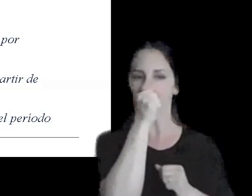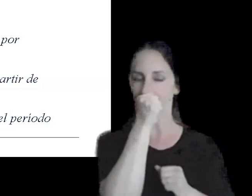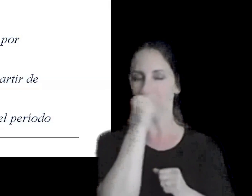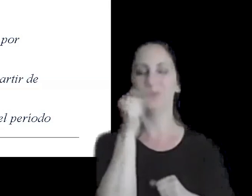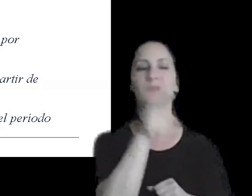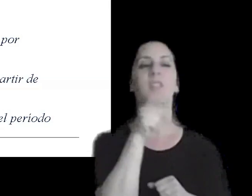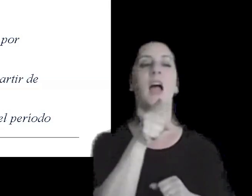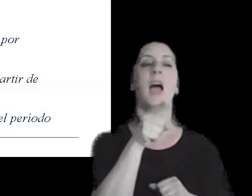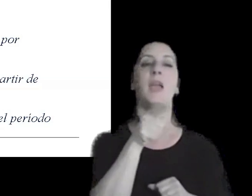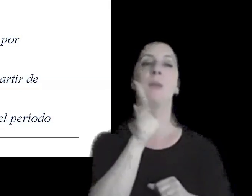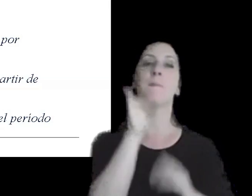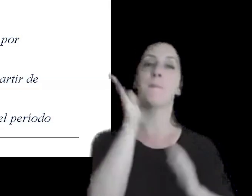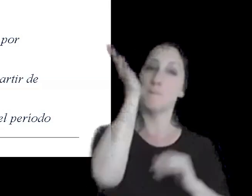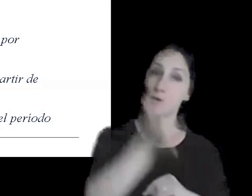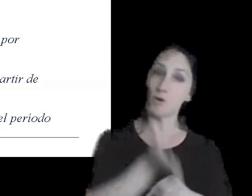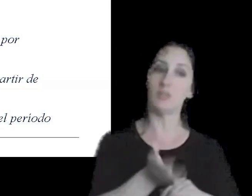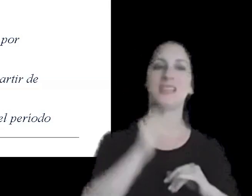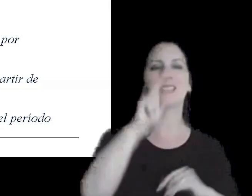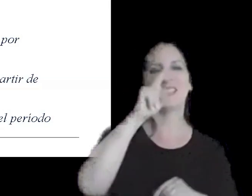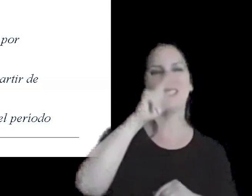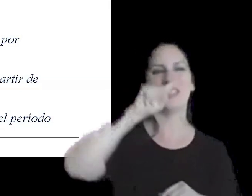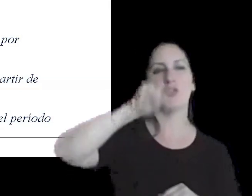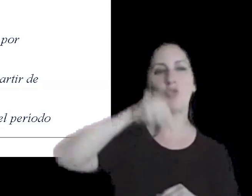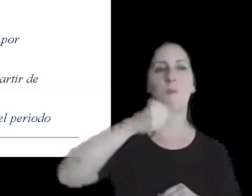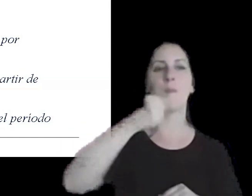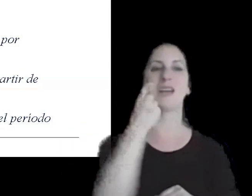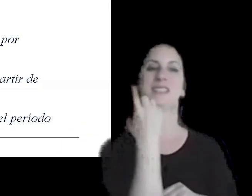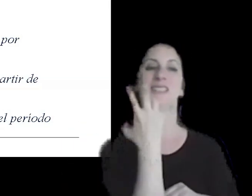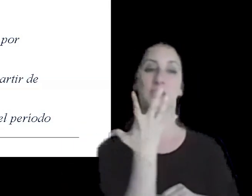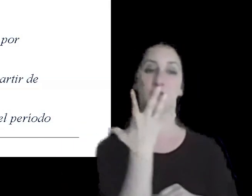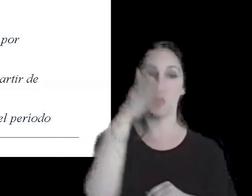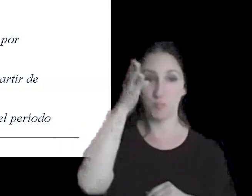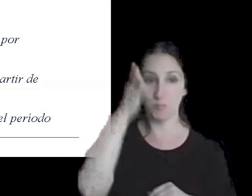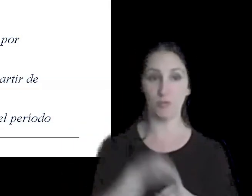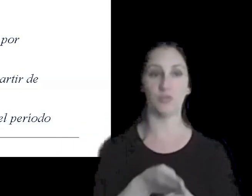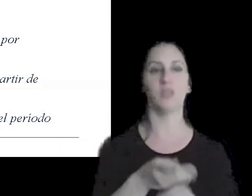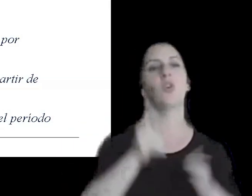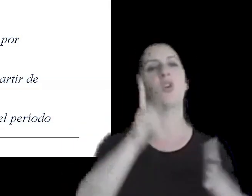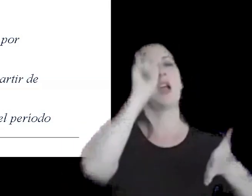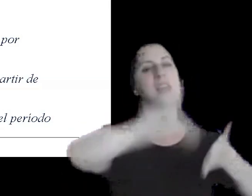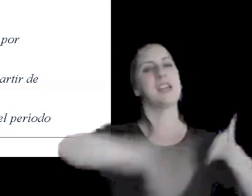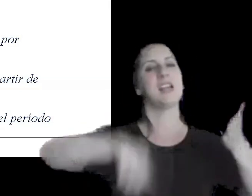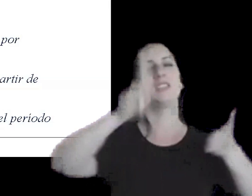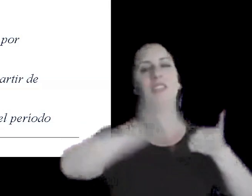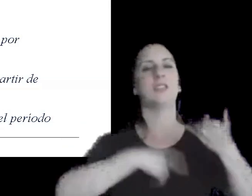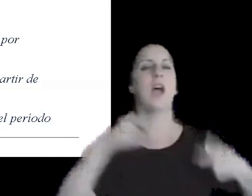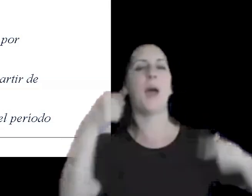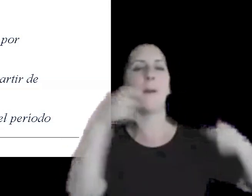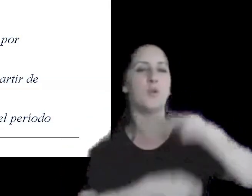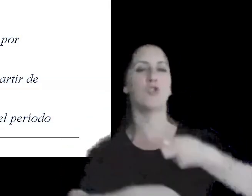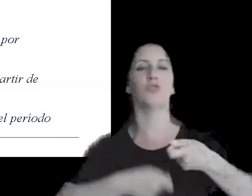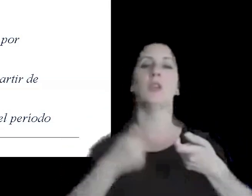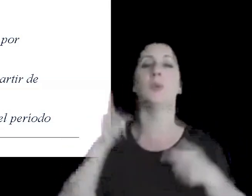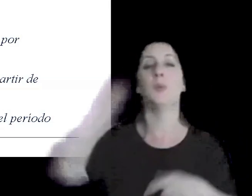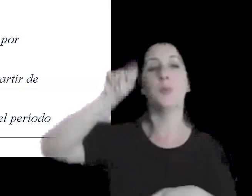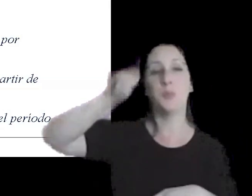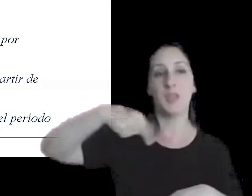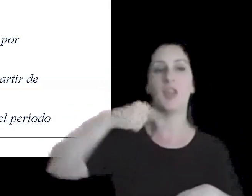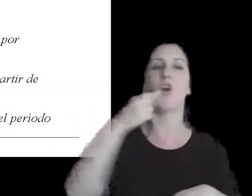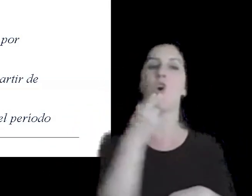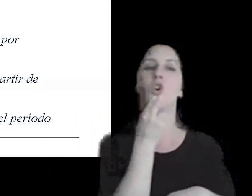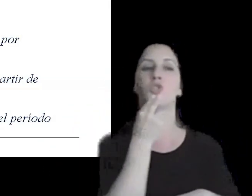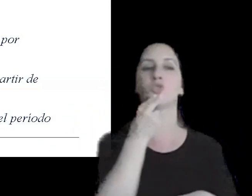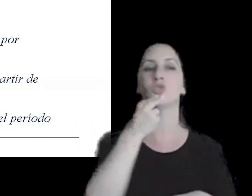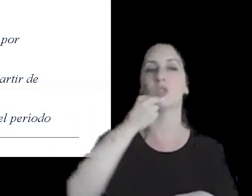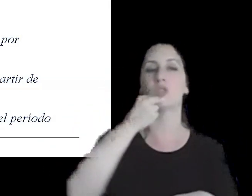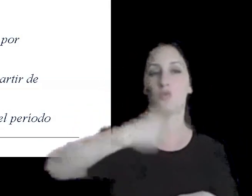imputar ese porcentaje 7,5% a la cancelación de aportes y contribuciones de vengados a partir de noviembre de